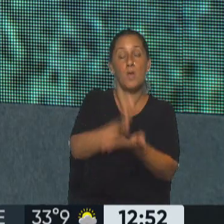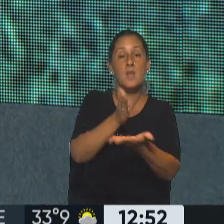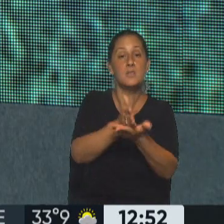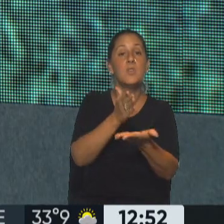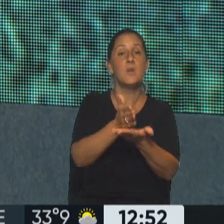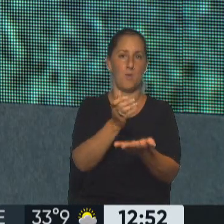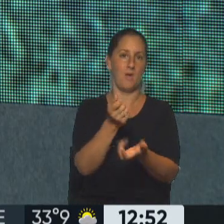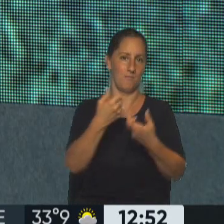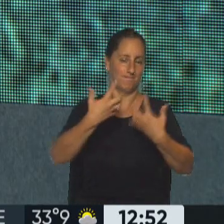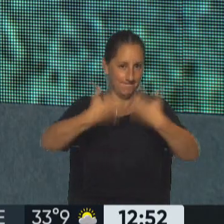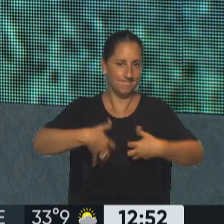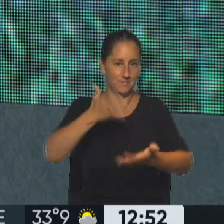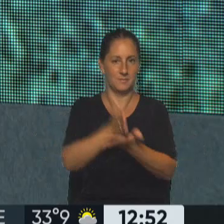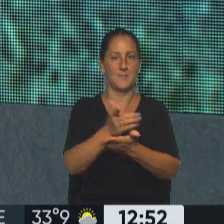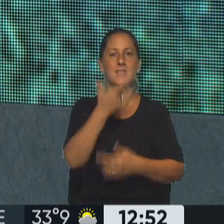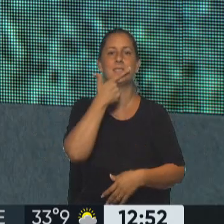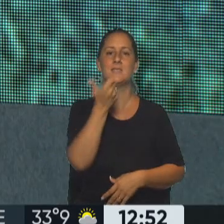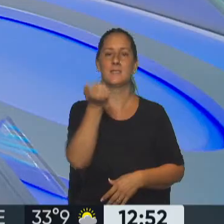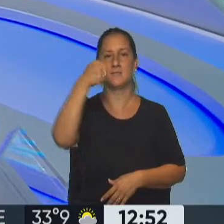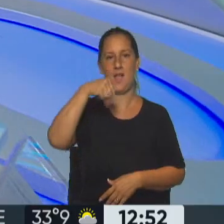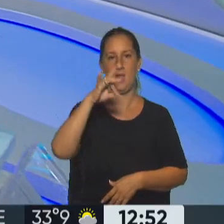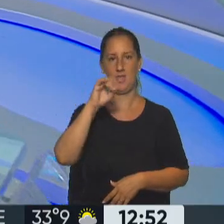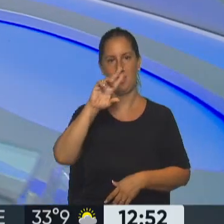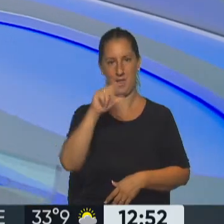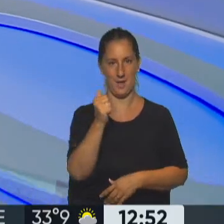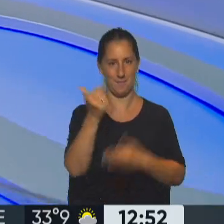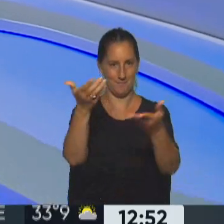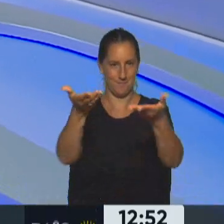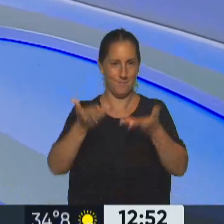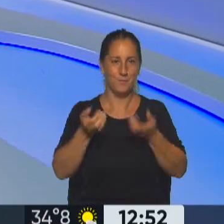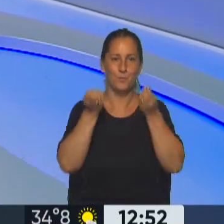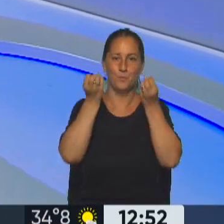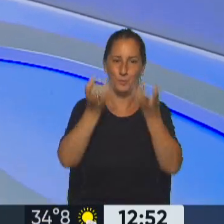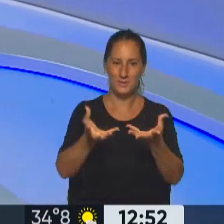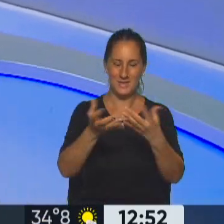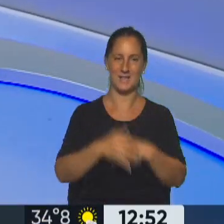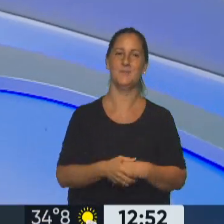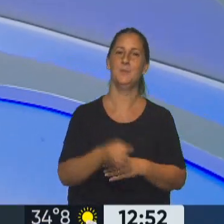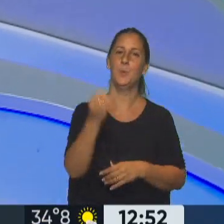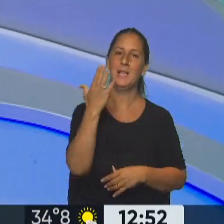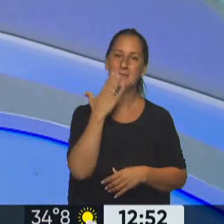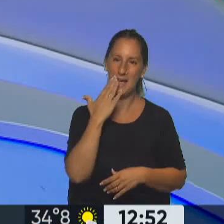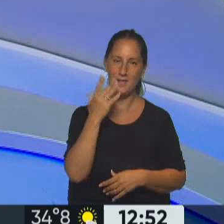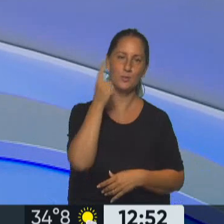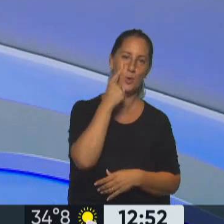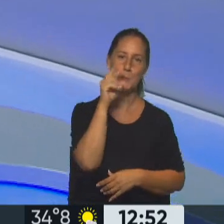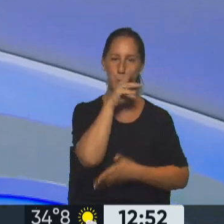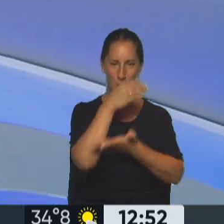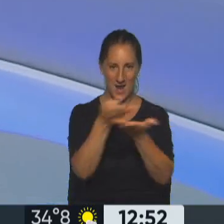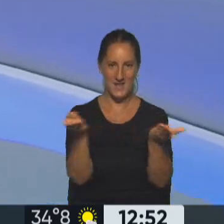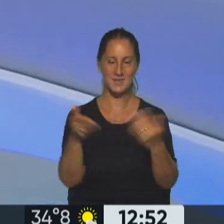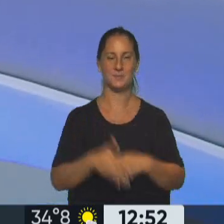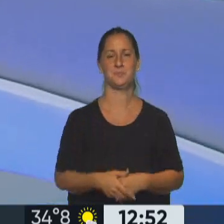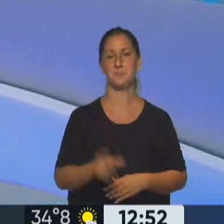ejecución de este derecho, ya recibimos a Sandra Ceballos. ¿Cómo estás, Sandra? Buen ¿Qué tal? Muy bien. Hola, Vero. Buenas tardes a todos y todas. Efectivamente, dentro